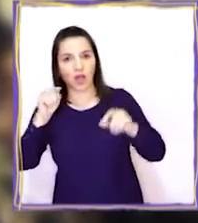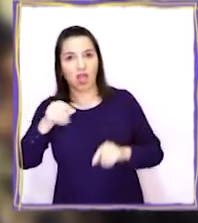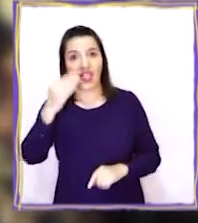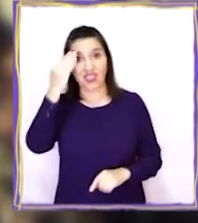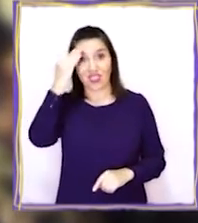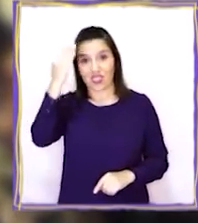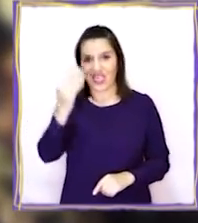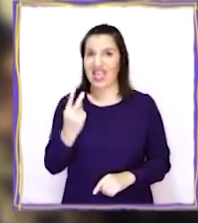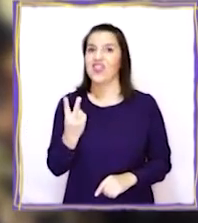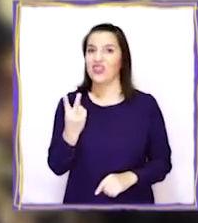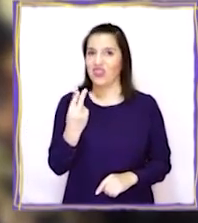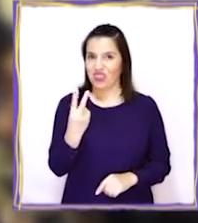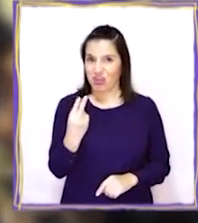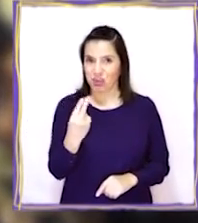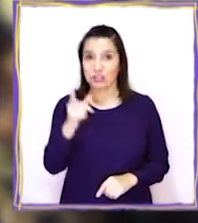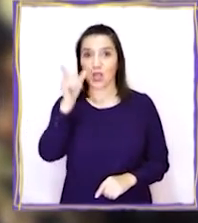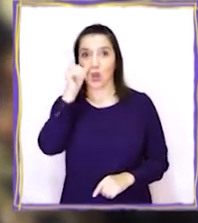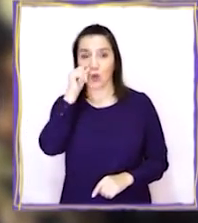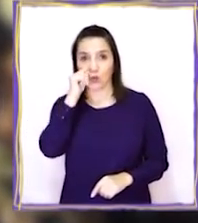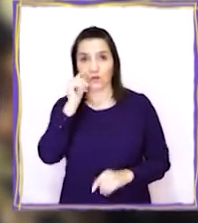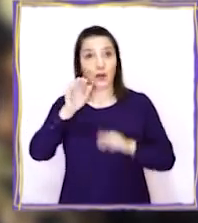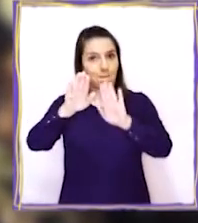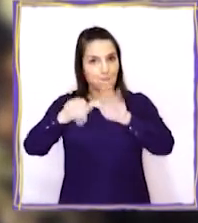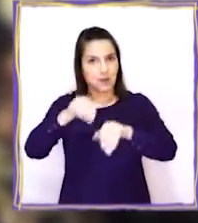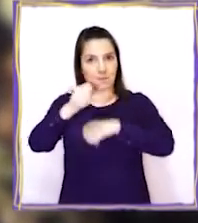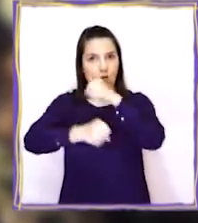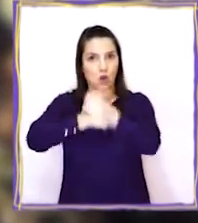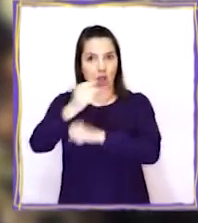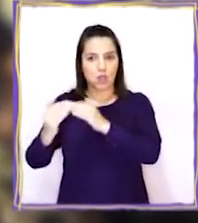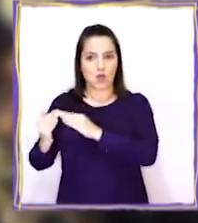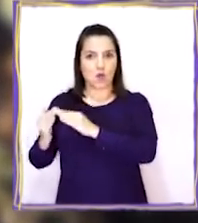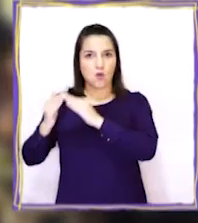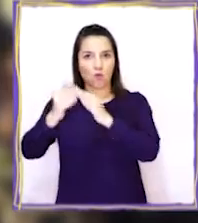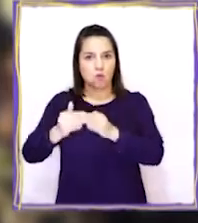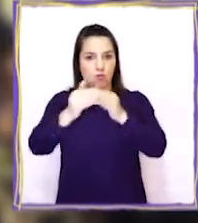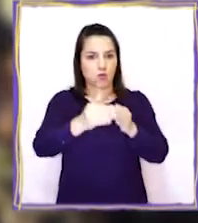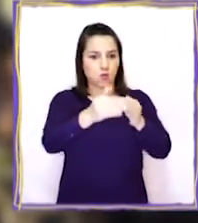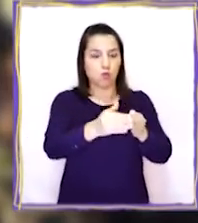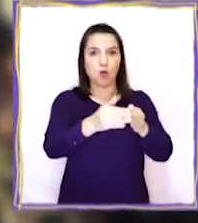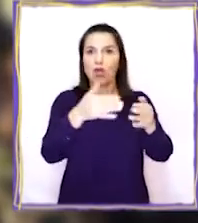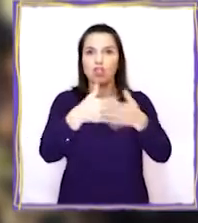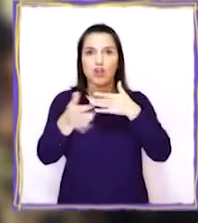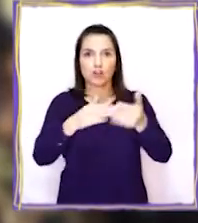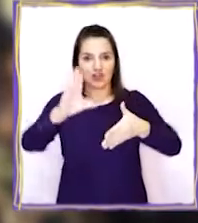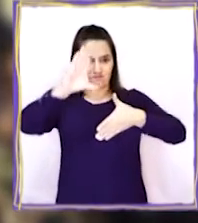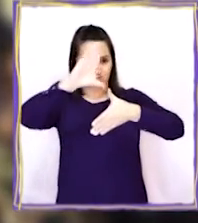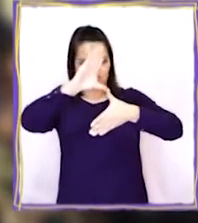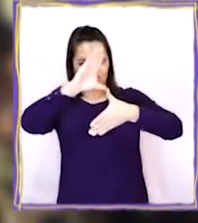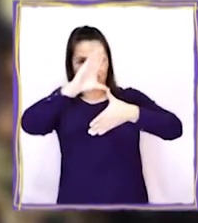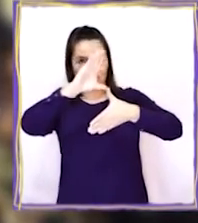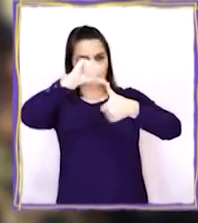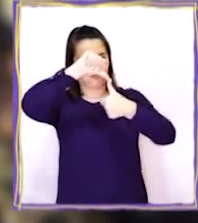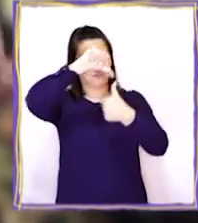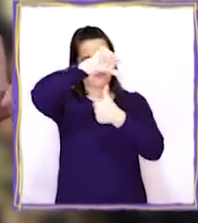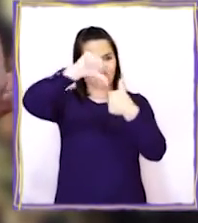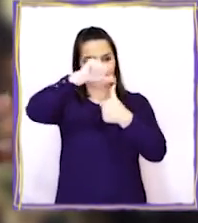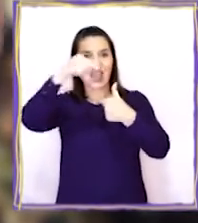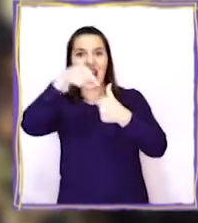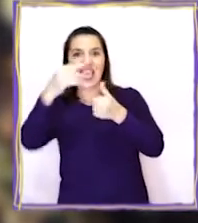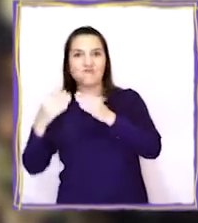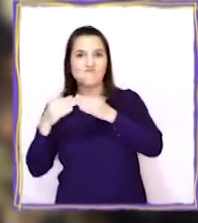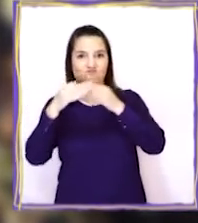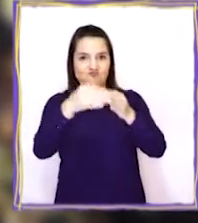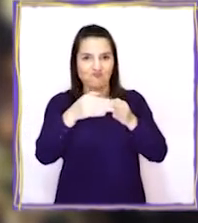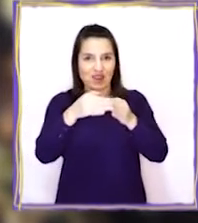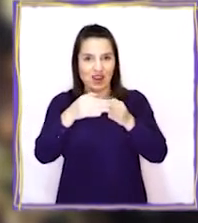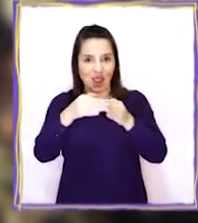el día 12 de octubre del mismo año, llegaron hasta las Bahamas y tuvieron su primer encuentro